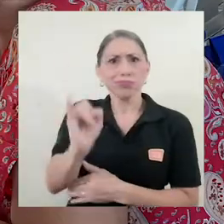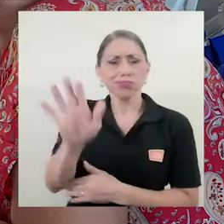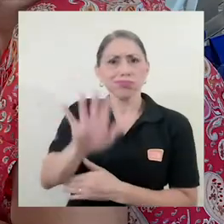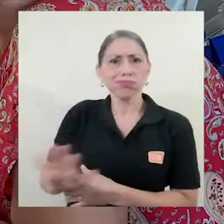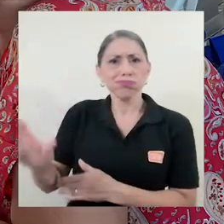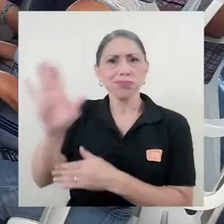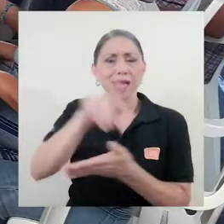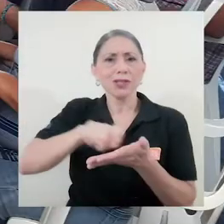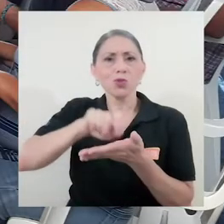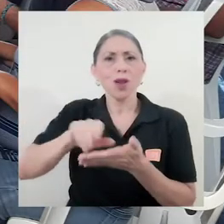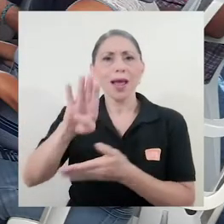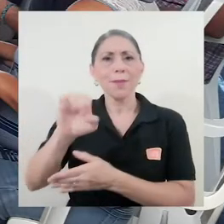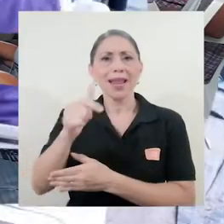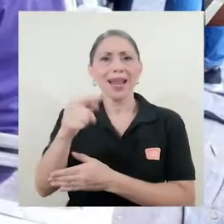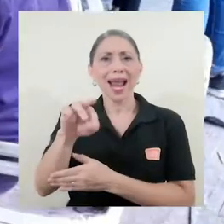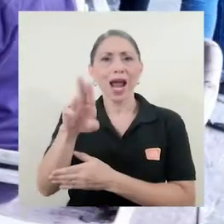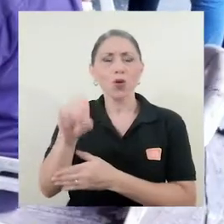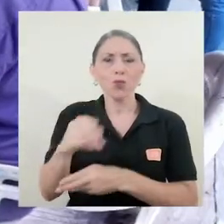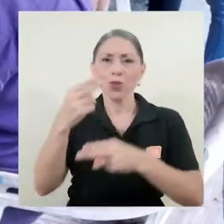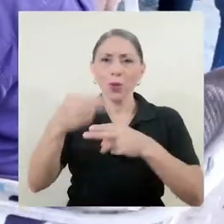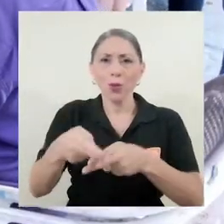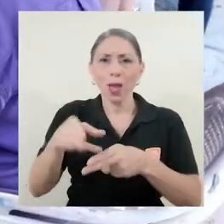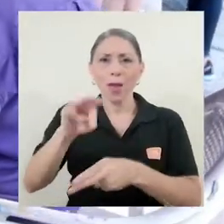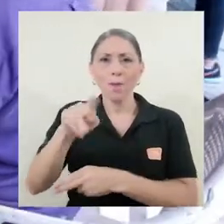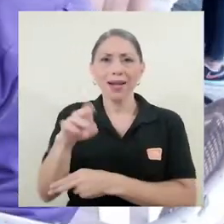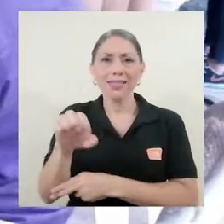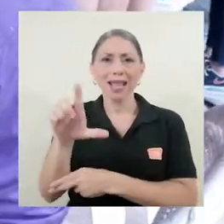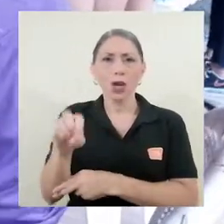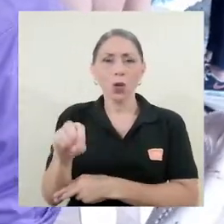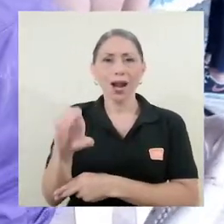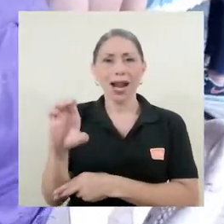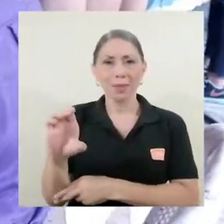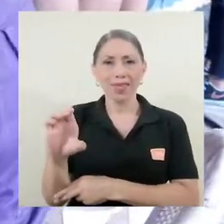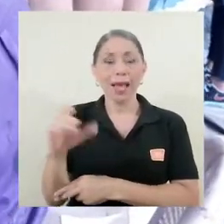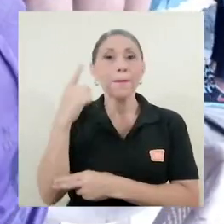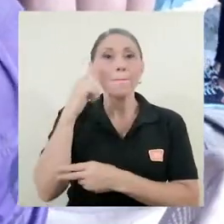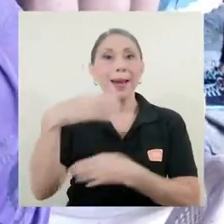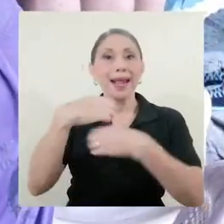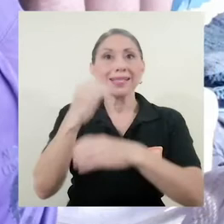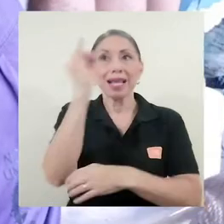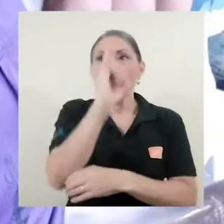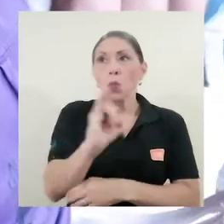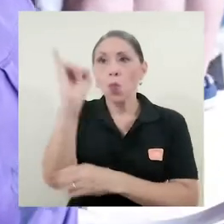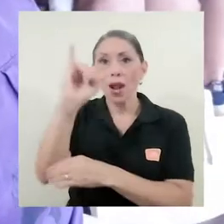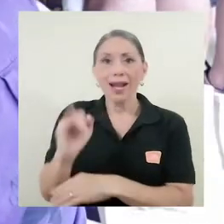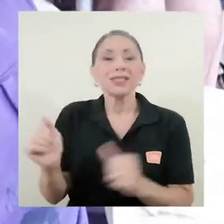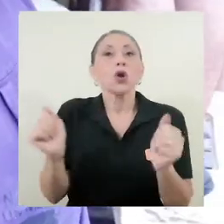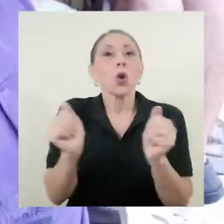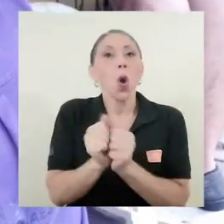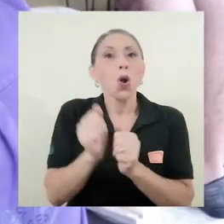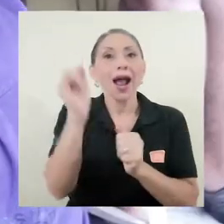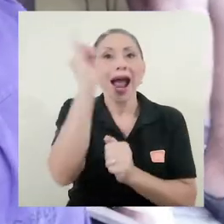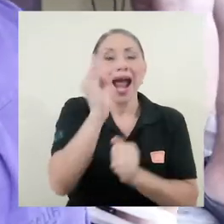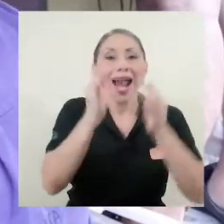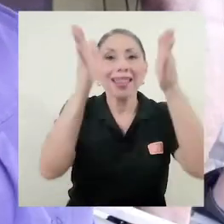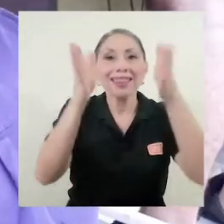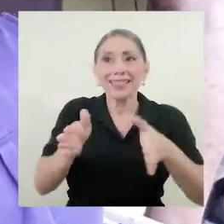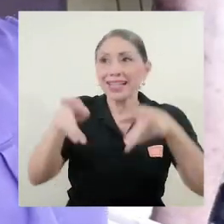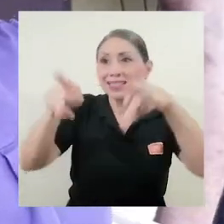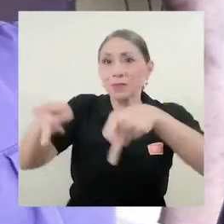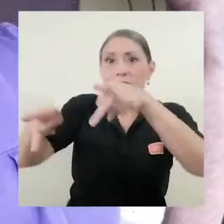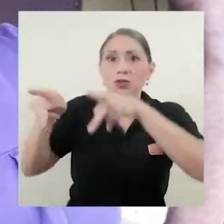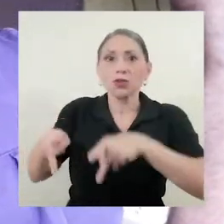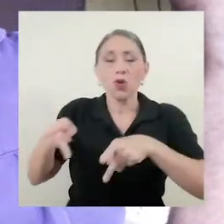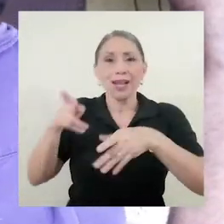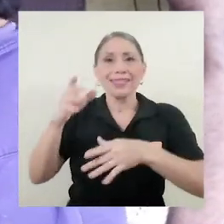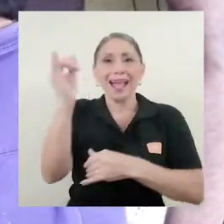muralista de la Escuela Belgrano Marcelo Carpita para elaborar los murales en conjunto con artistas y artesanos de